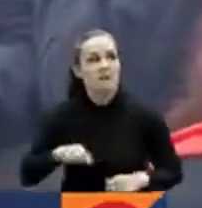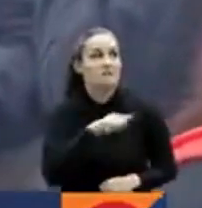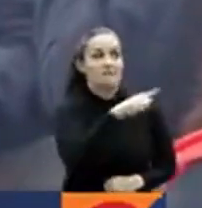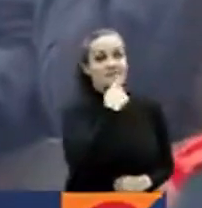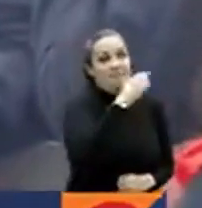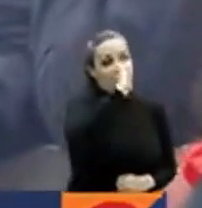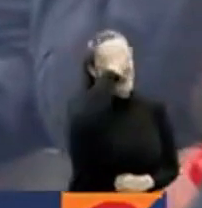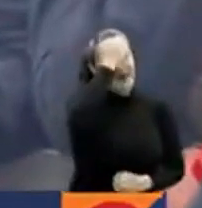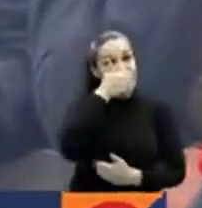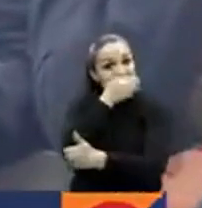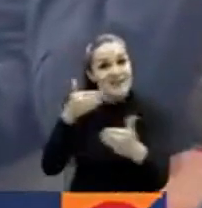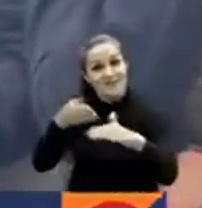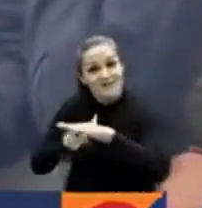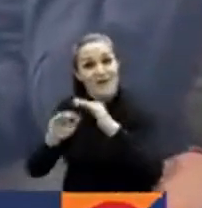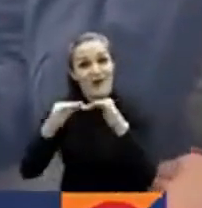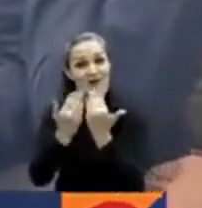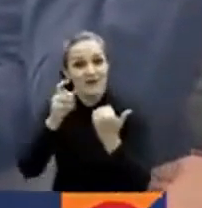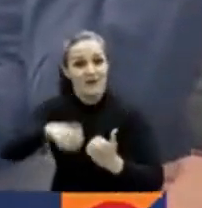Nadie dice la verdad.